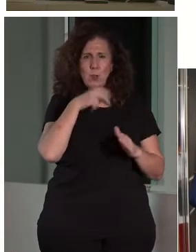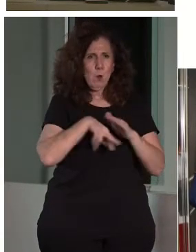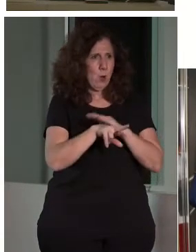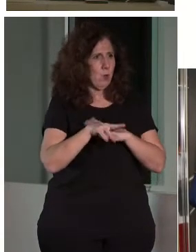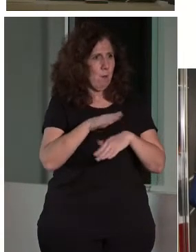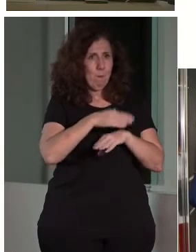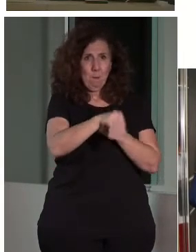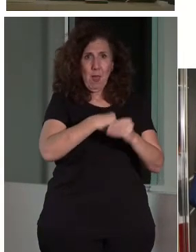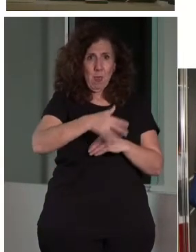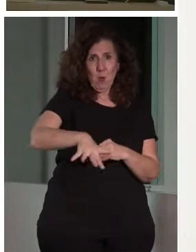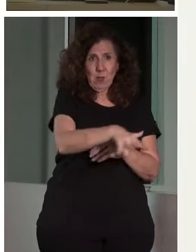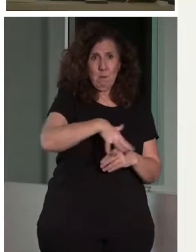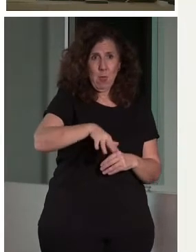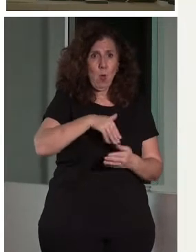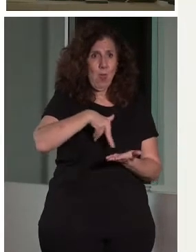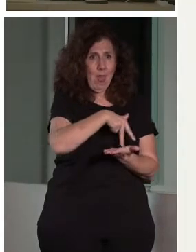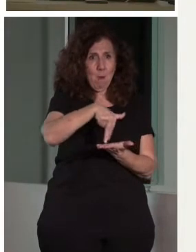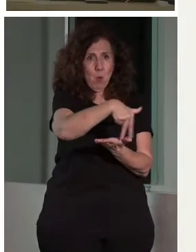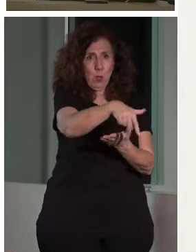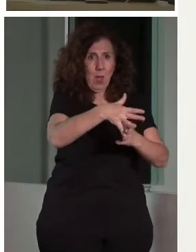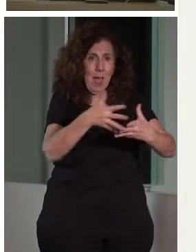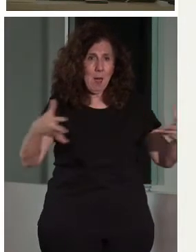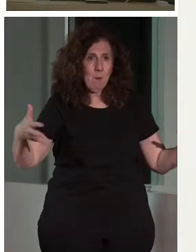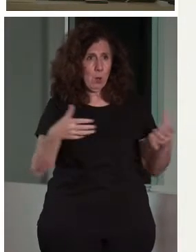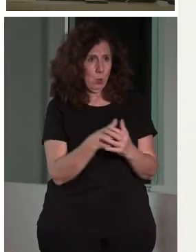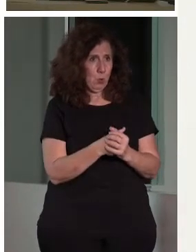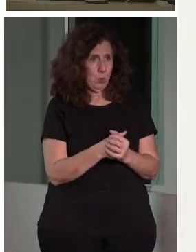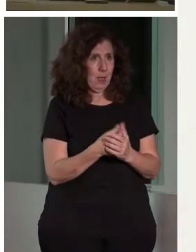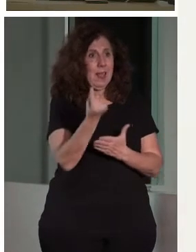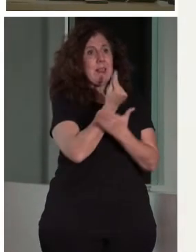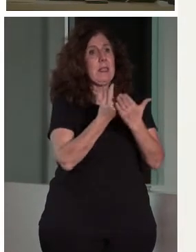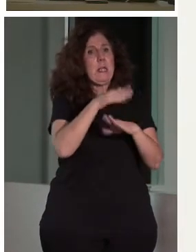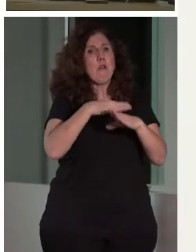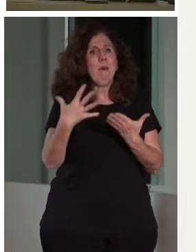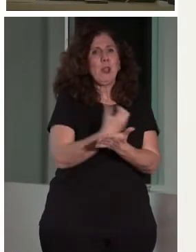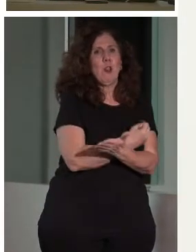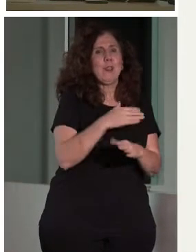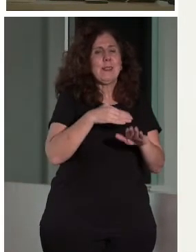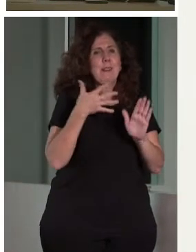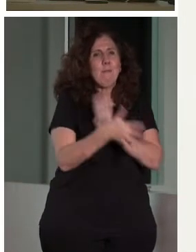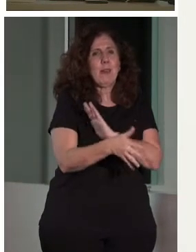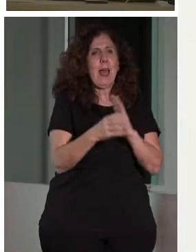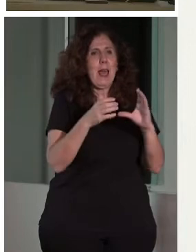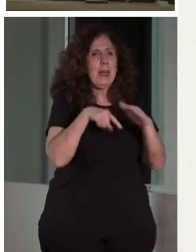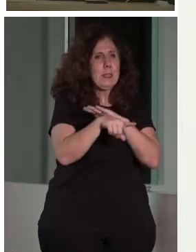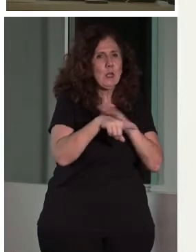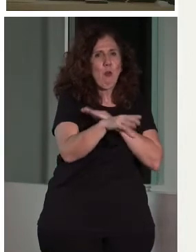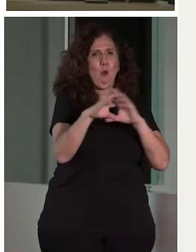espacios de deambulación amplios. Luego, el diseño para todos habla de la gestión, de la comunicación. Aquí